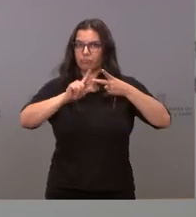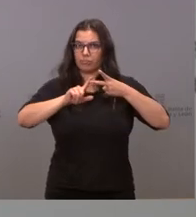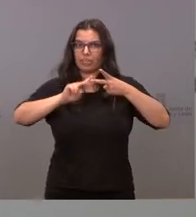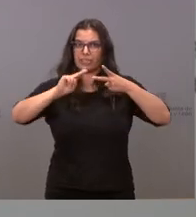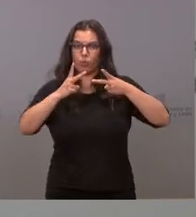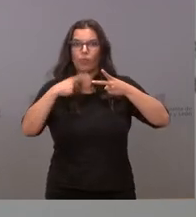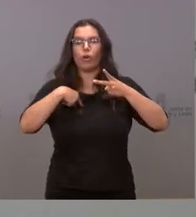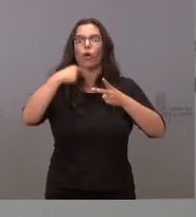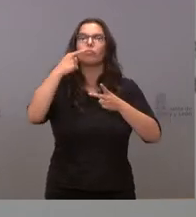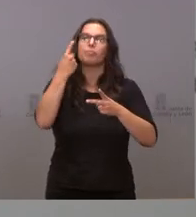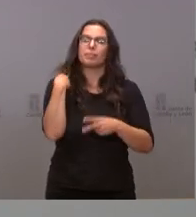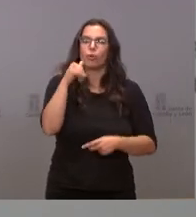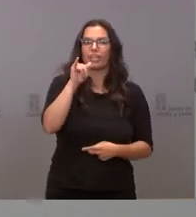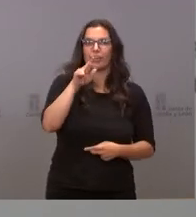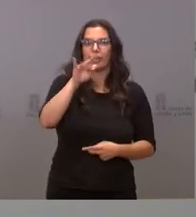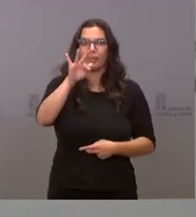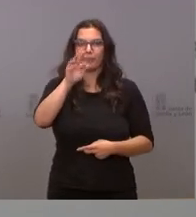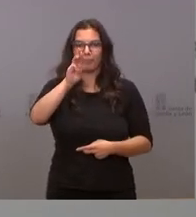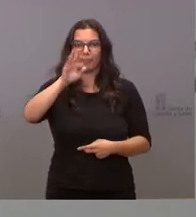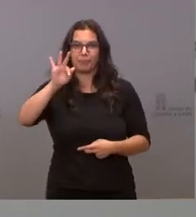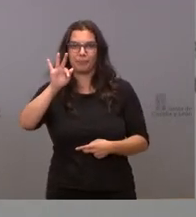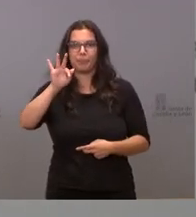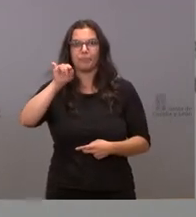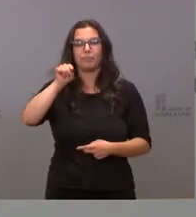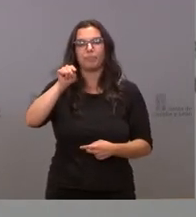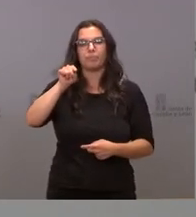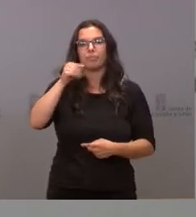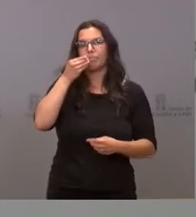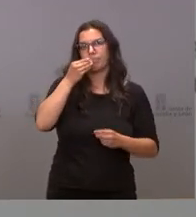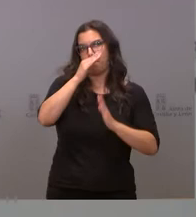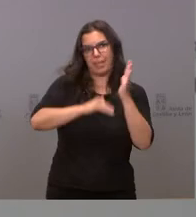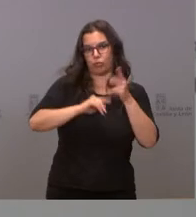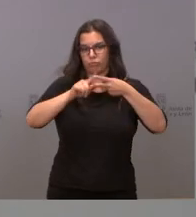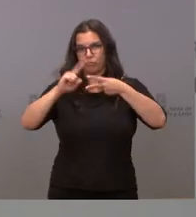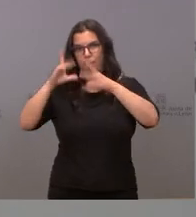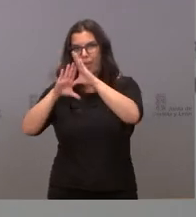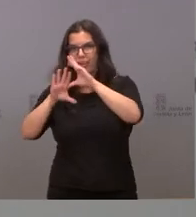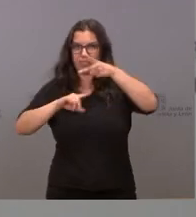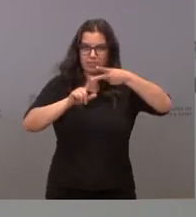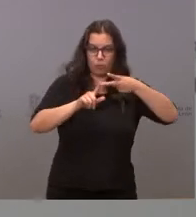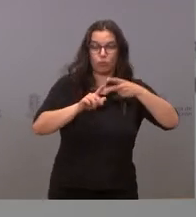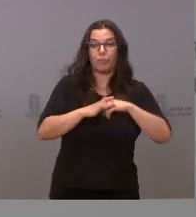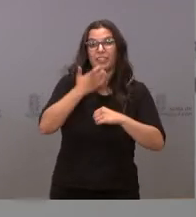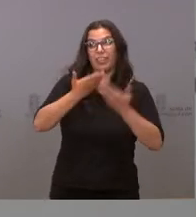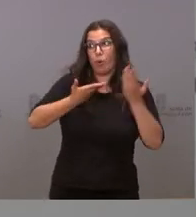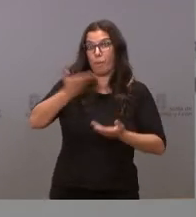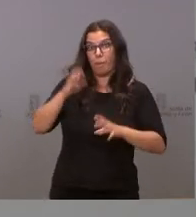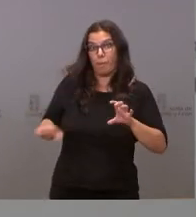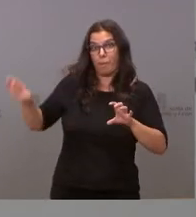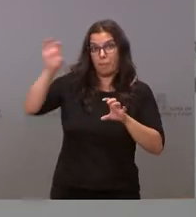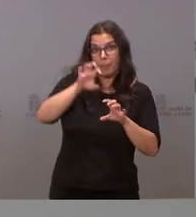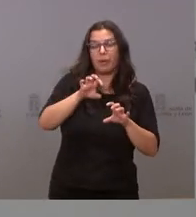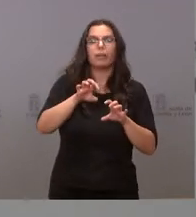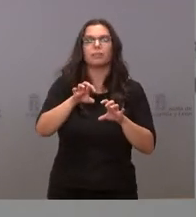autonómica de IRPF, después de la Comunidad de Madrid, y estamos entre las tres comunidades autónomas